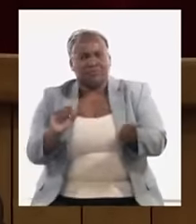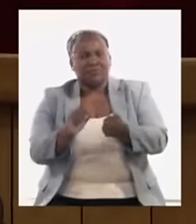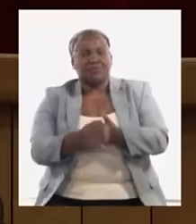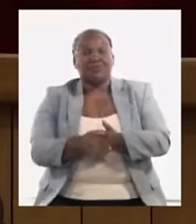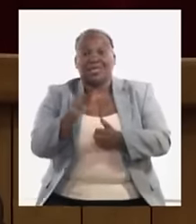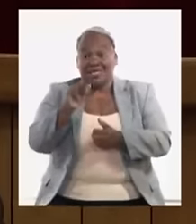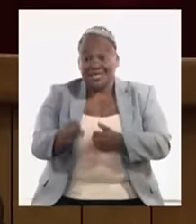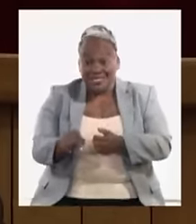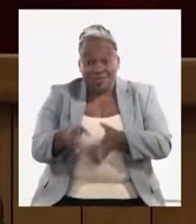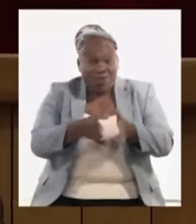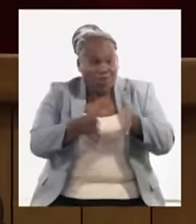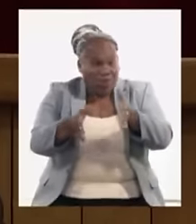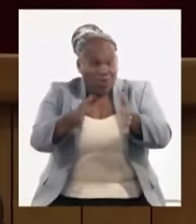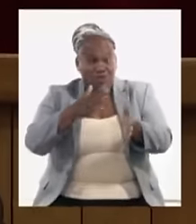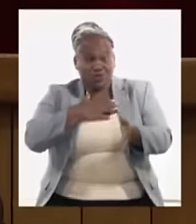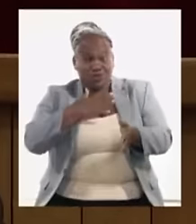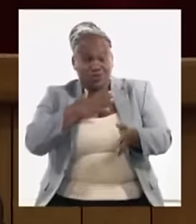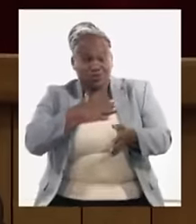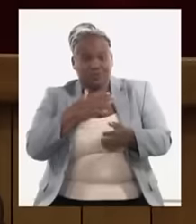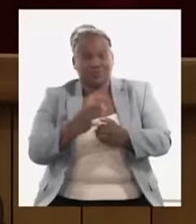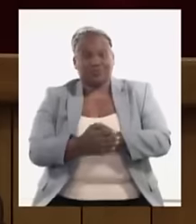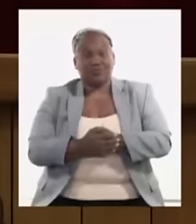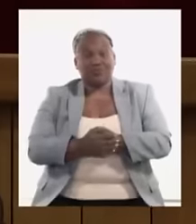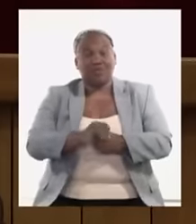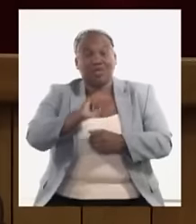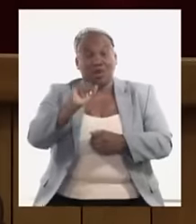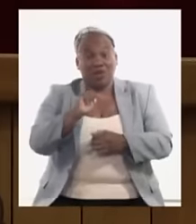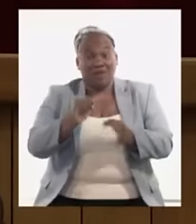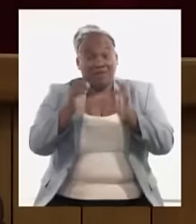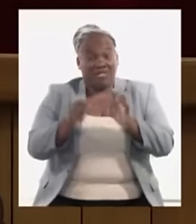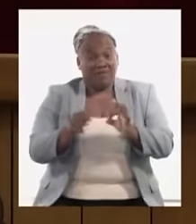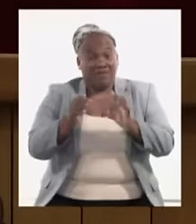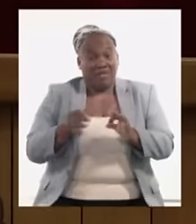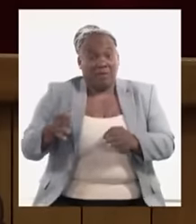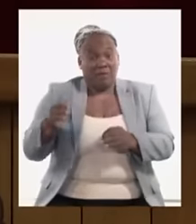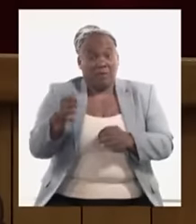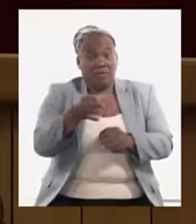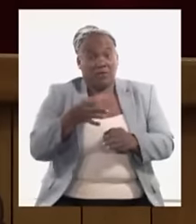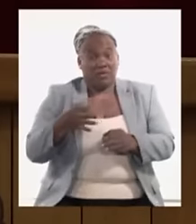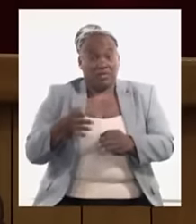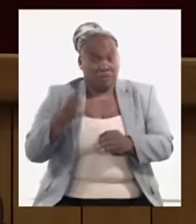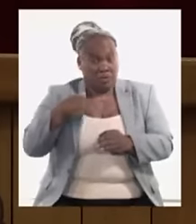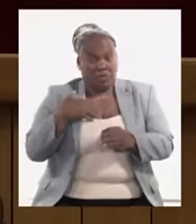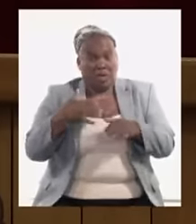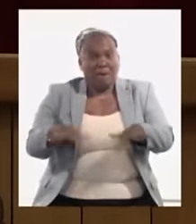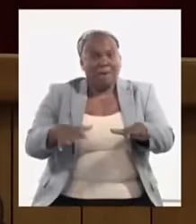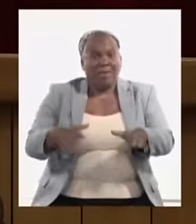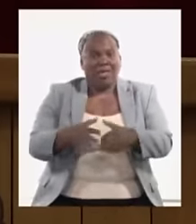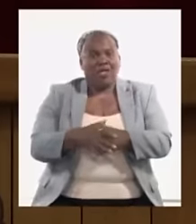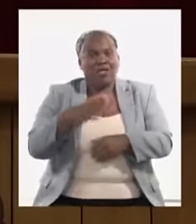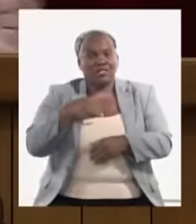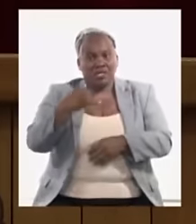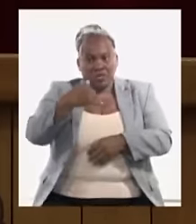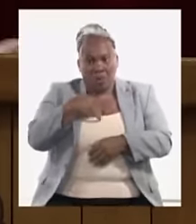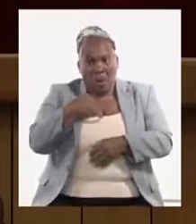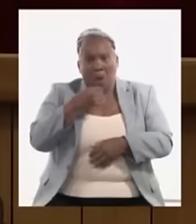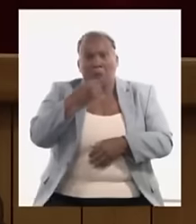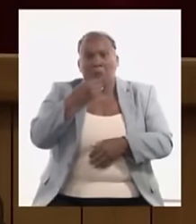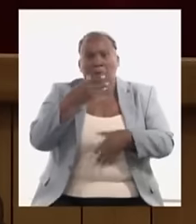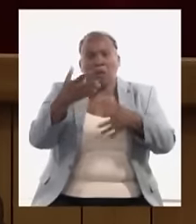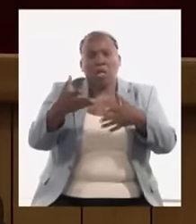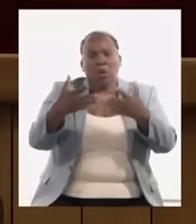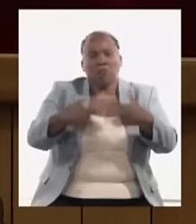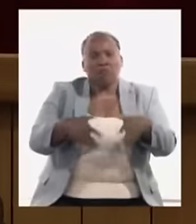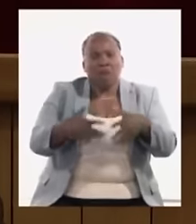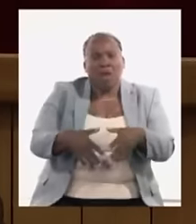tenemos que conducirlo tenemos que lograr que de verdad los municipios no tengan miedo a decir yo puedo producir todo el